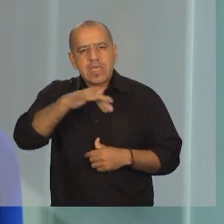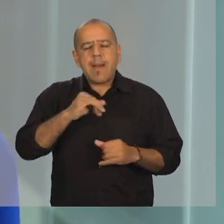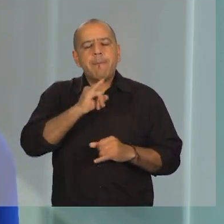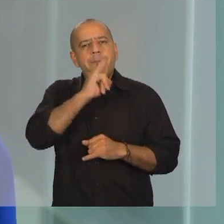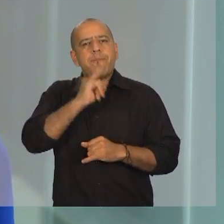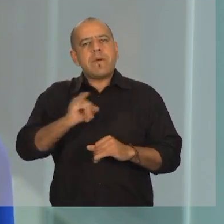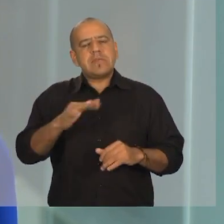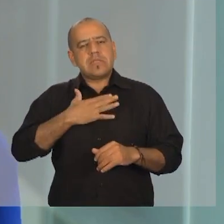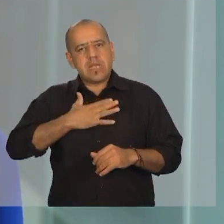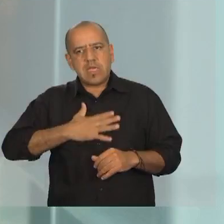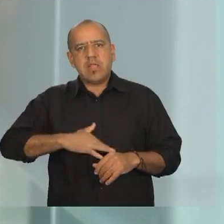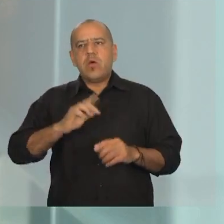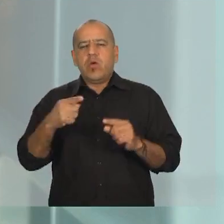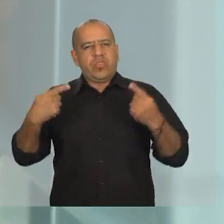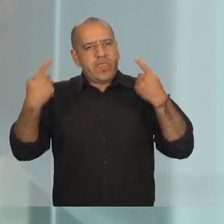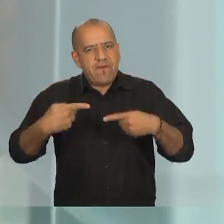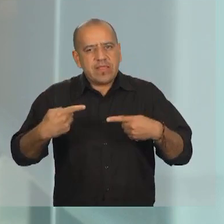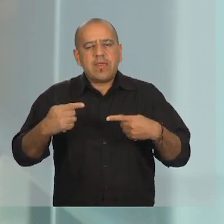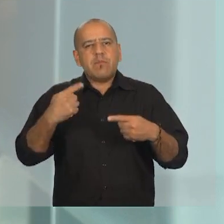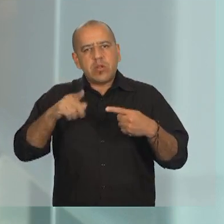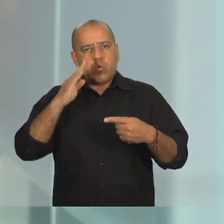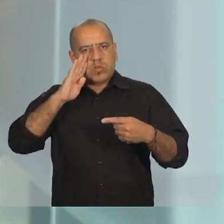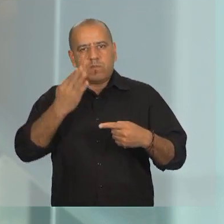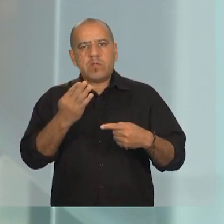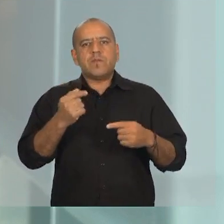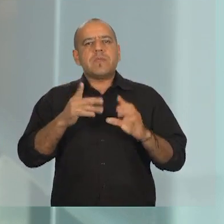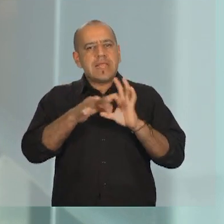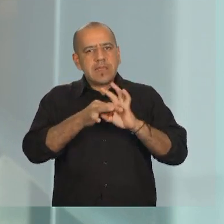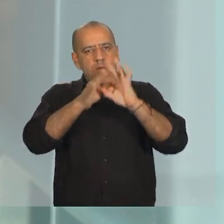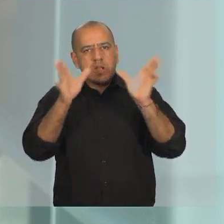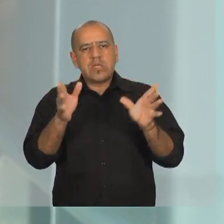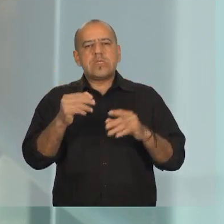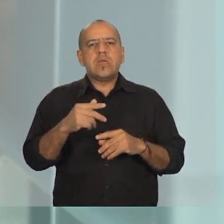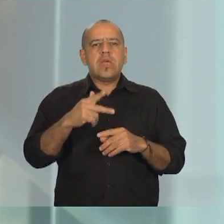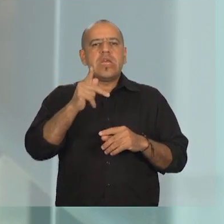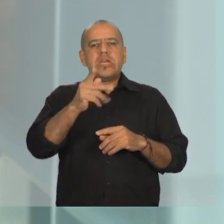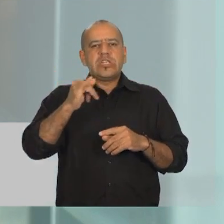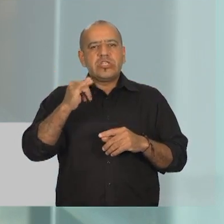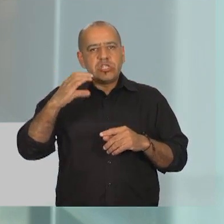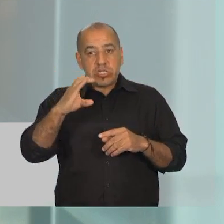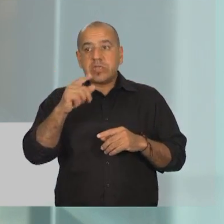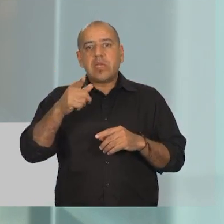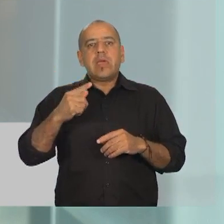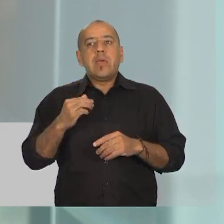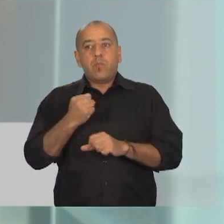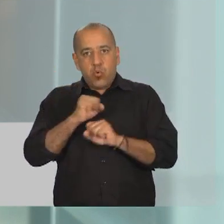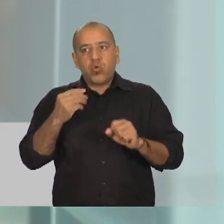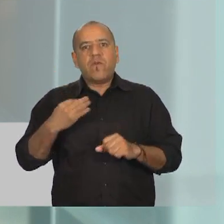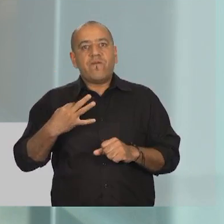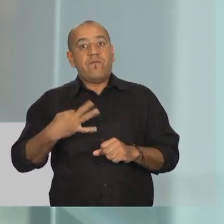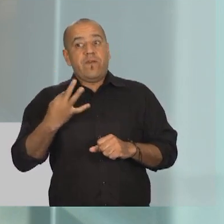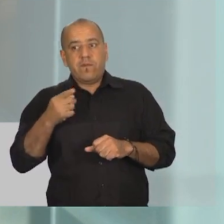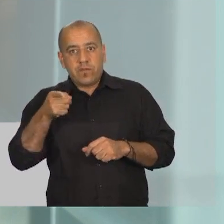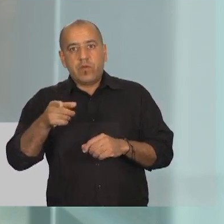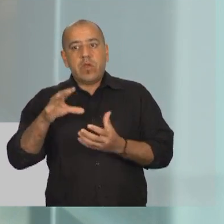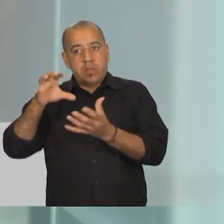fluya el conocimiento. La democracia, sentenció Chil Rachman, sobreviviente del Holocausto